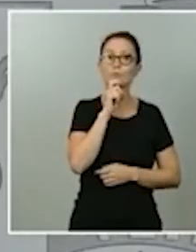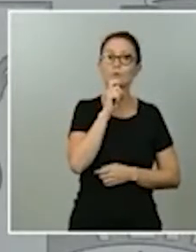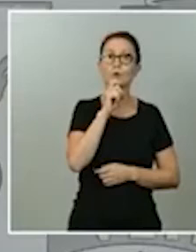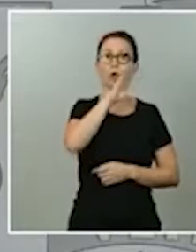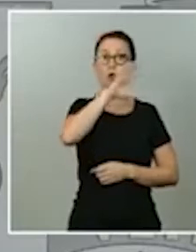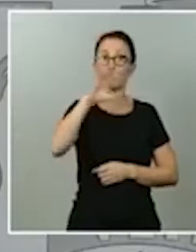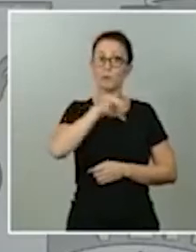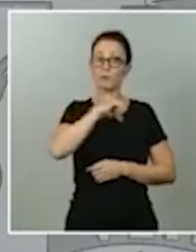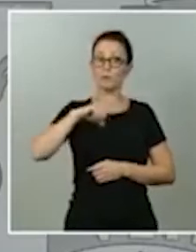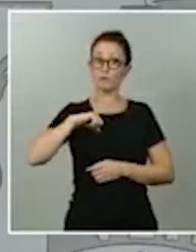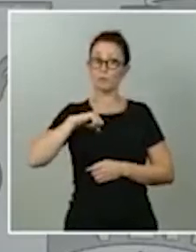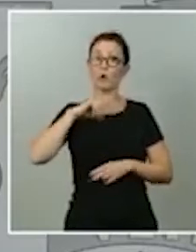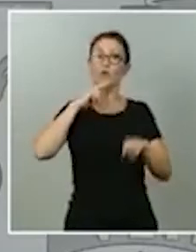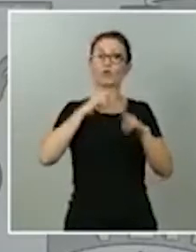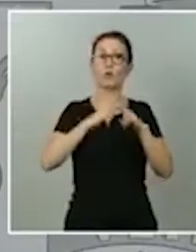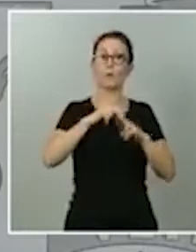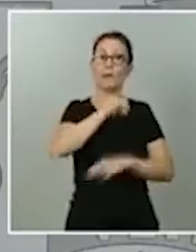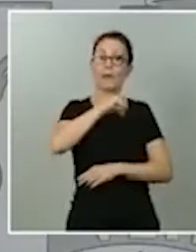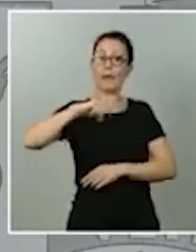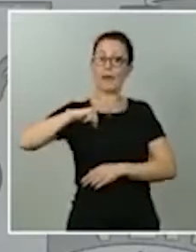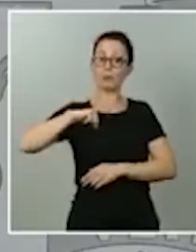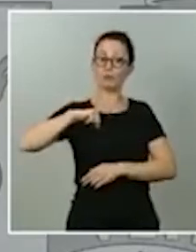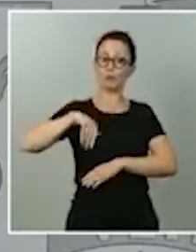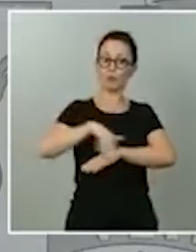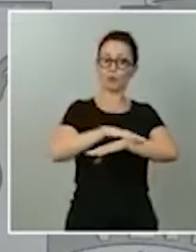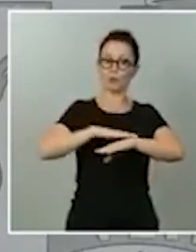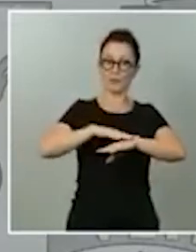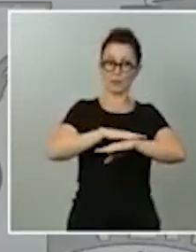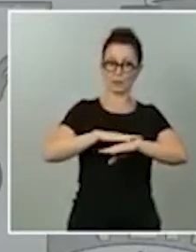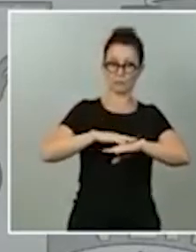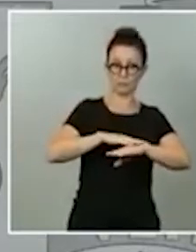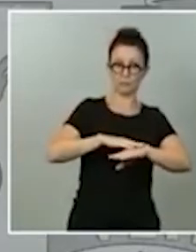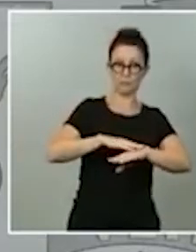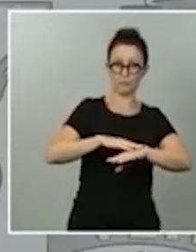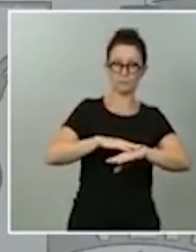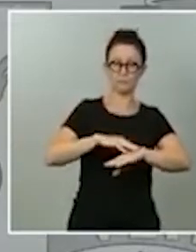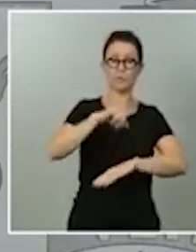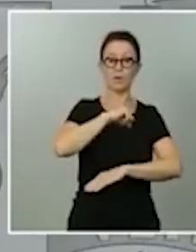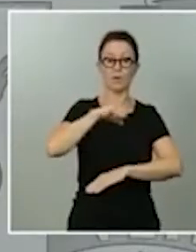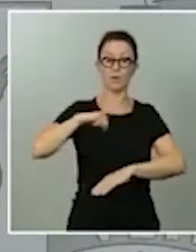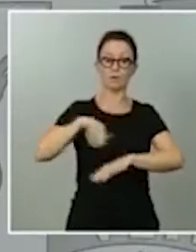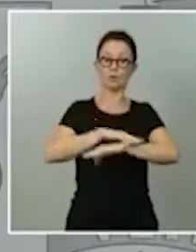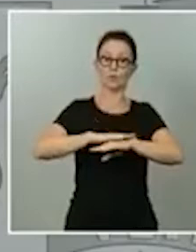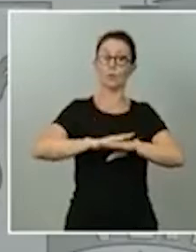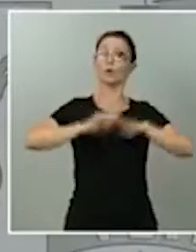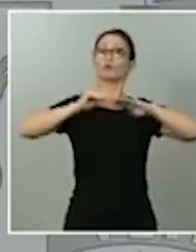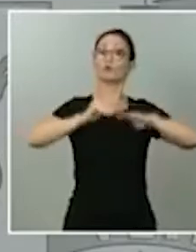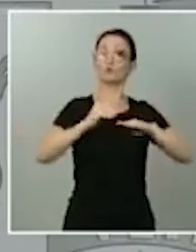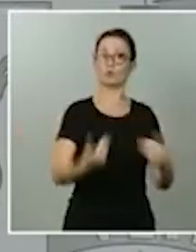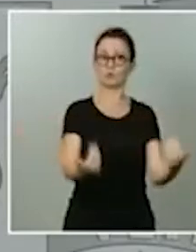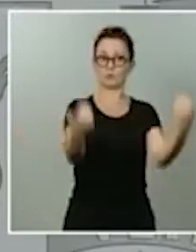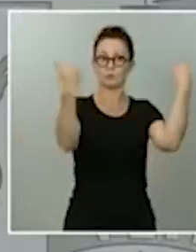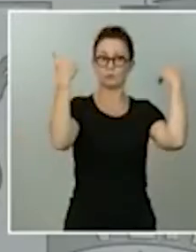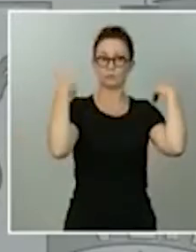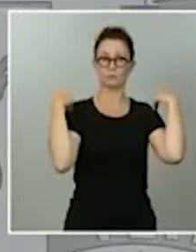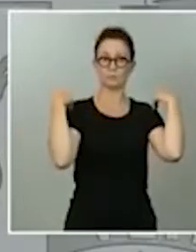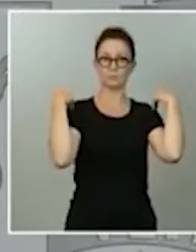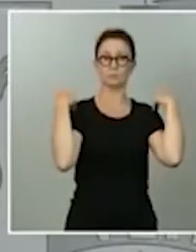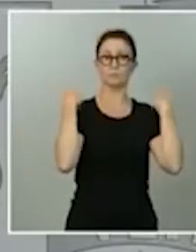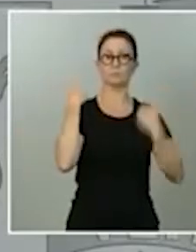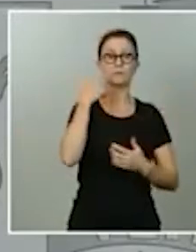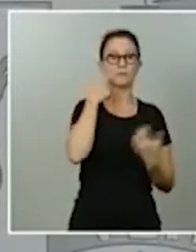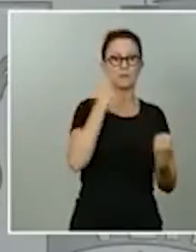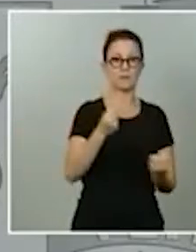el autogobierno el autogobierno y las capacidades competenciales que tienen sobre la sanidad sobre la educación